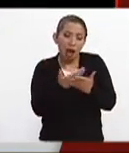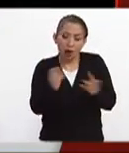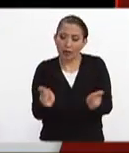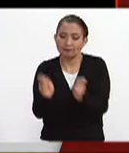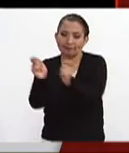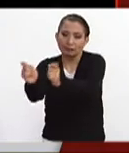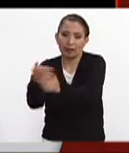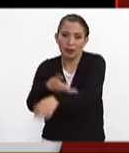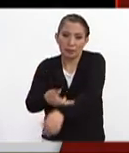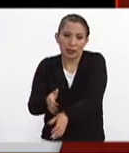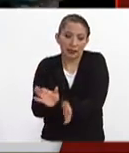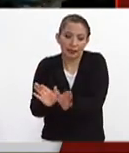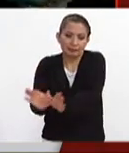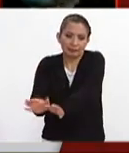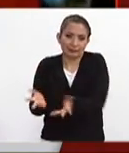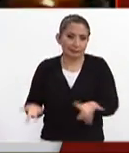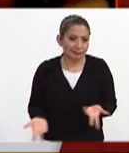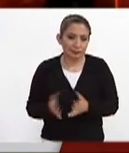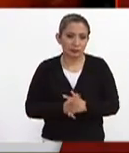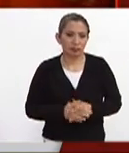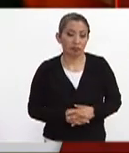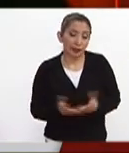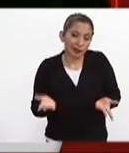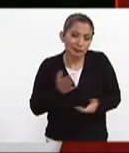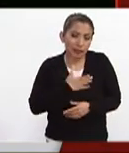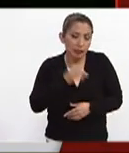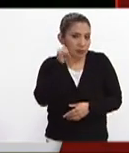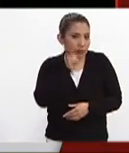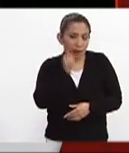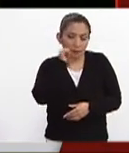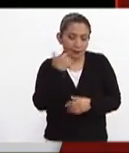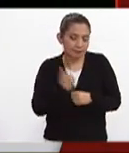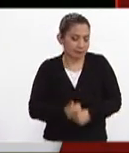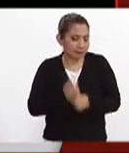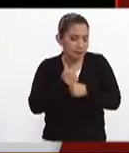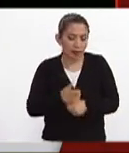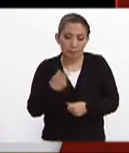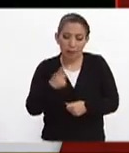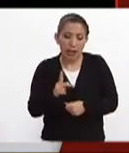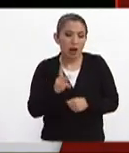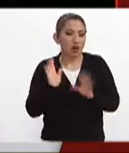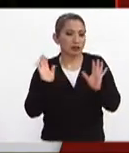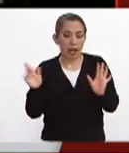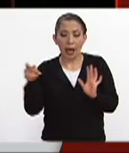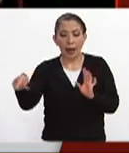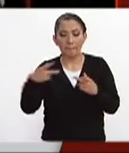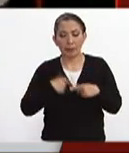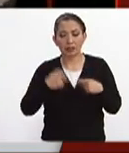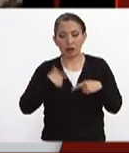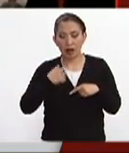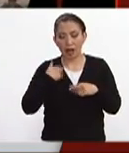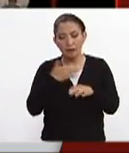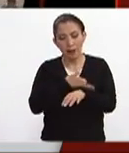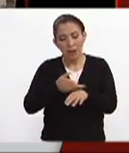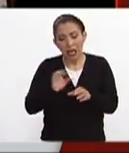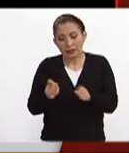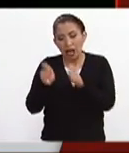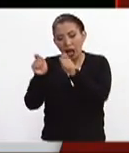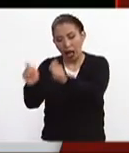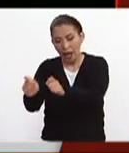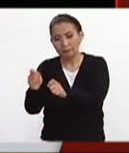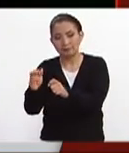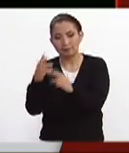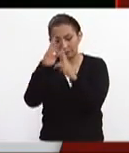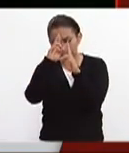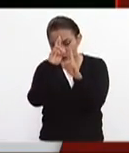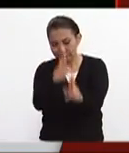con sus familias que bueno siempre va a ser un dolor pero estas personas están con sus familias van a recibir